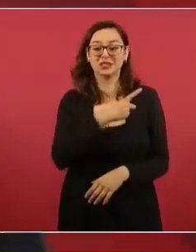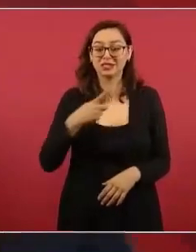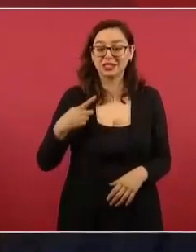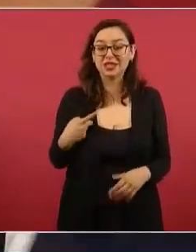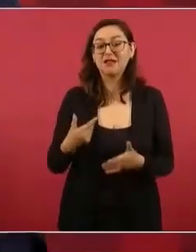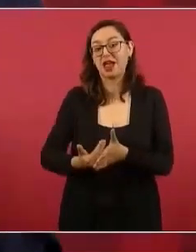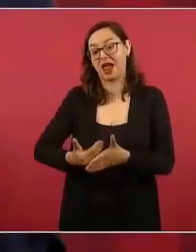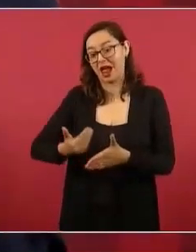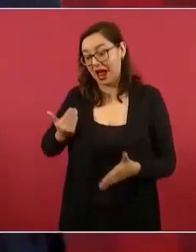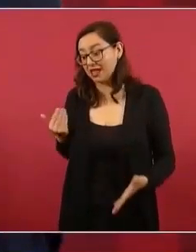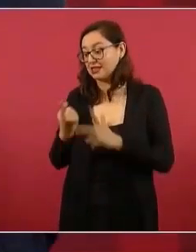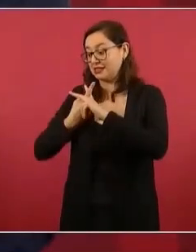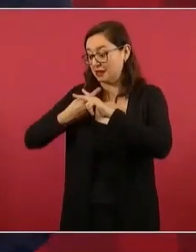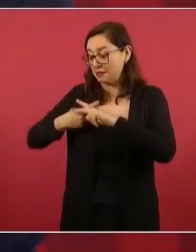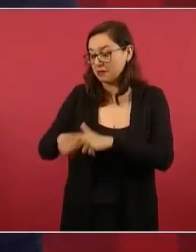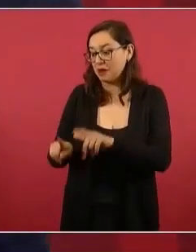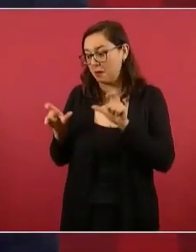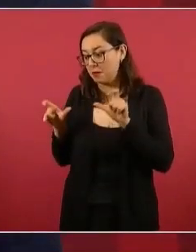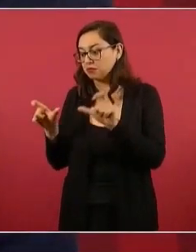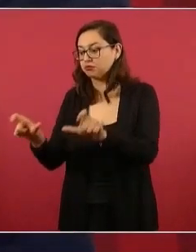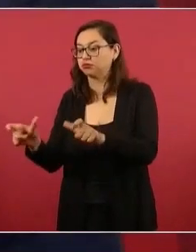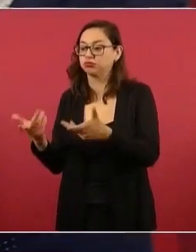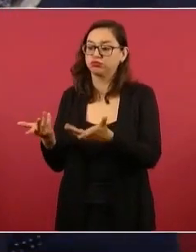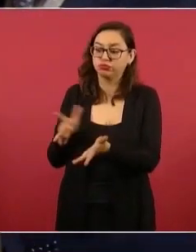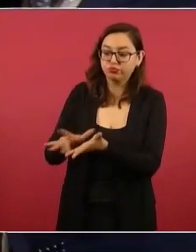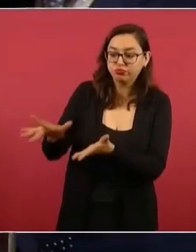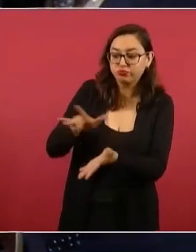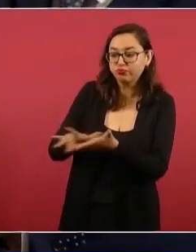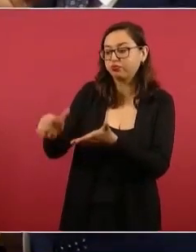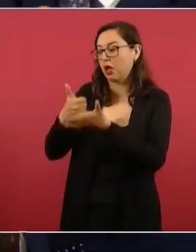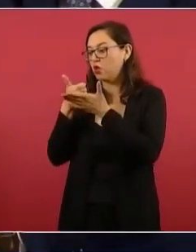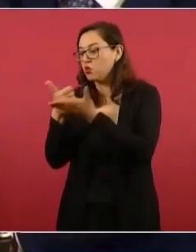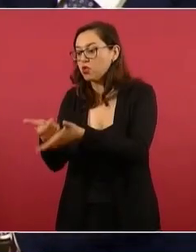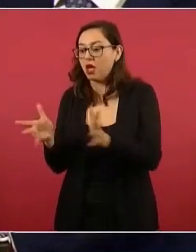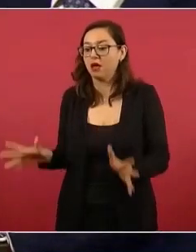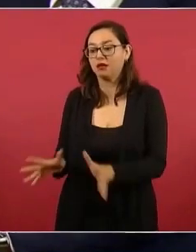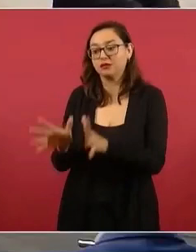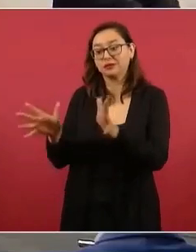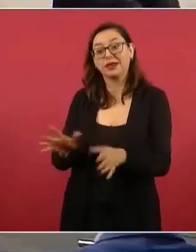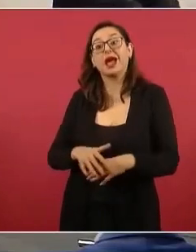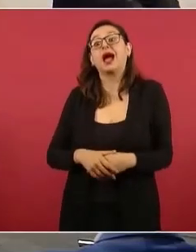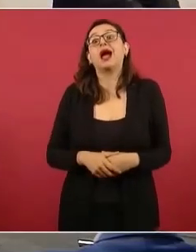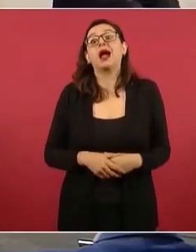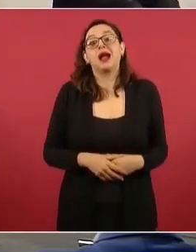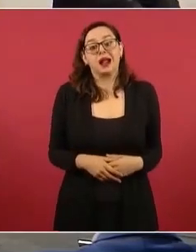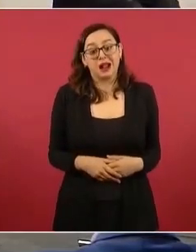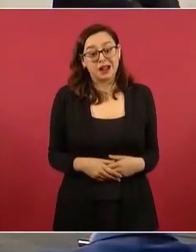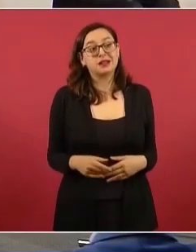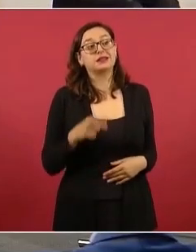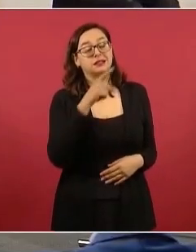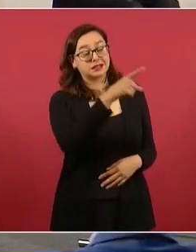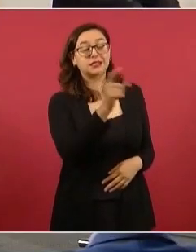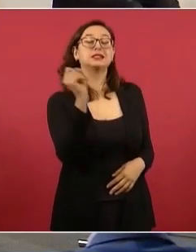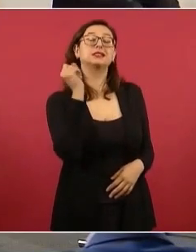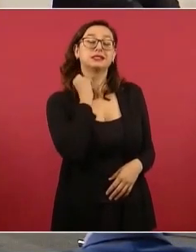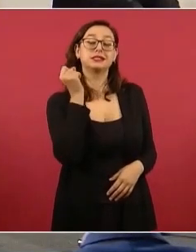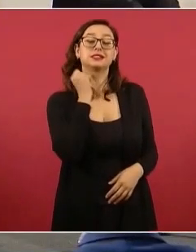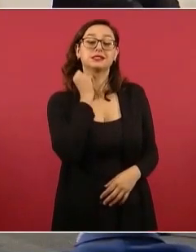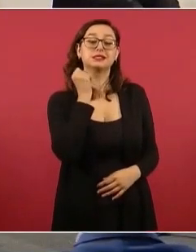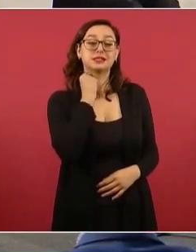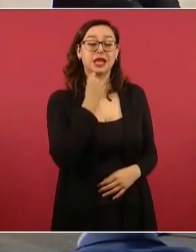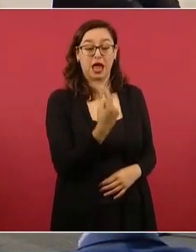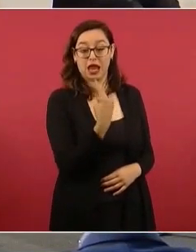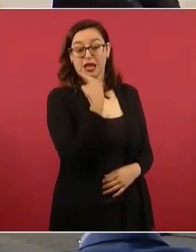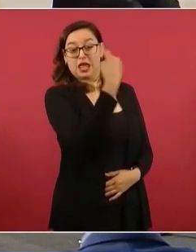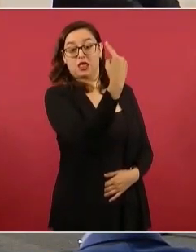Ah, ahí sí estoy seguro que el senador, este que se opone